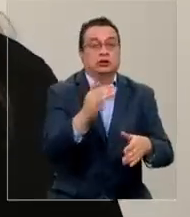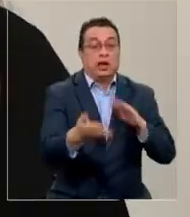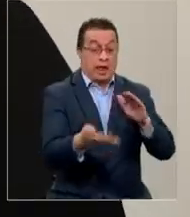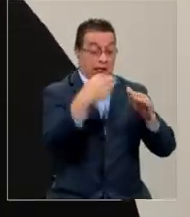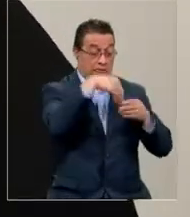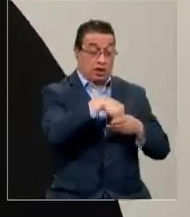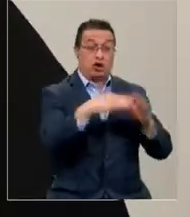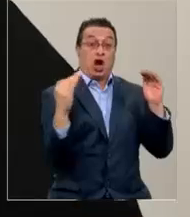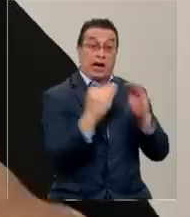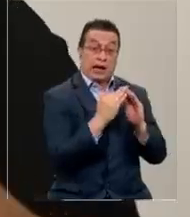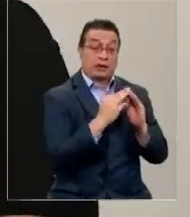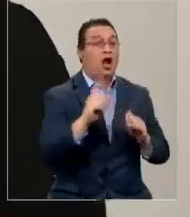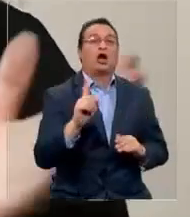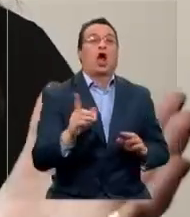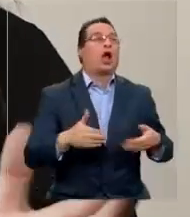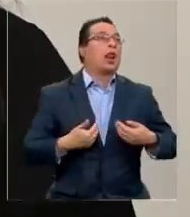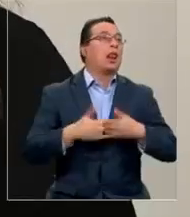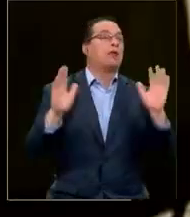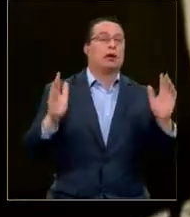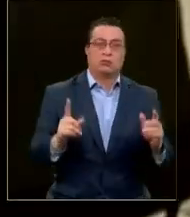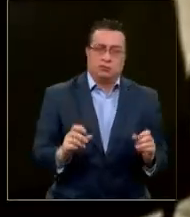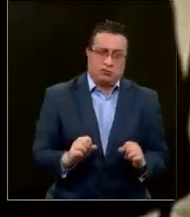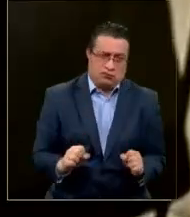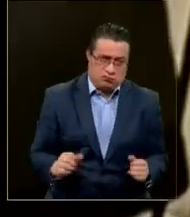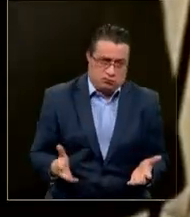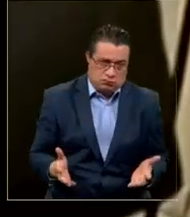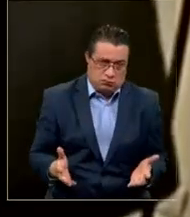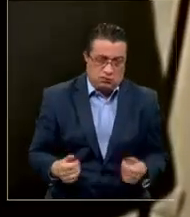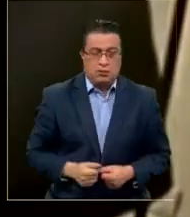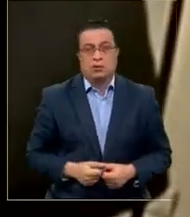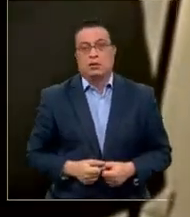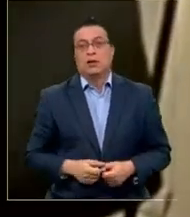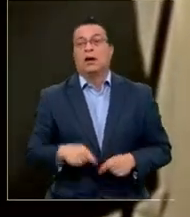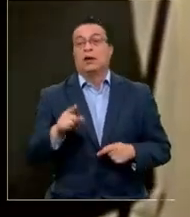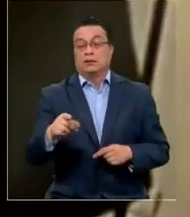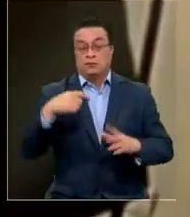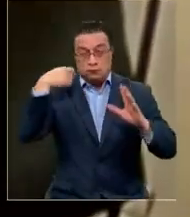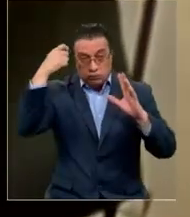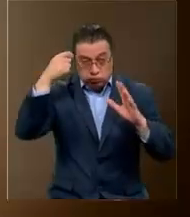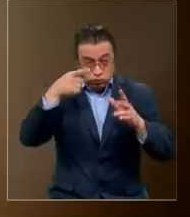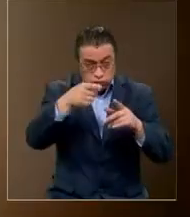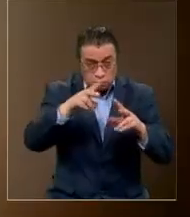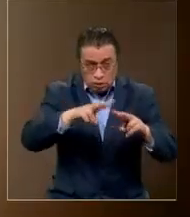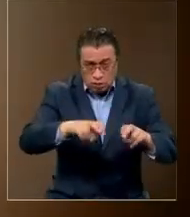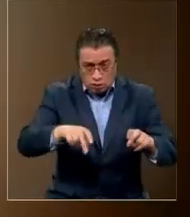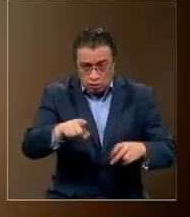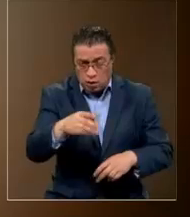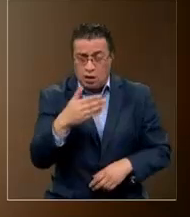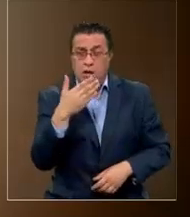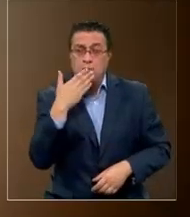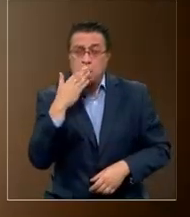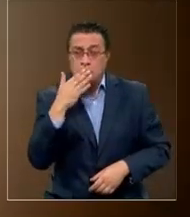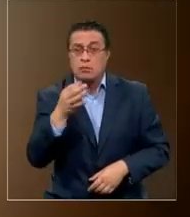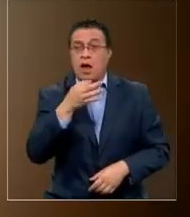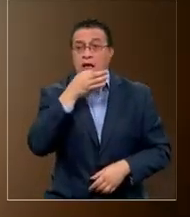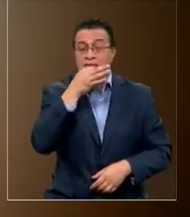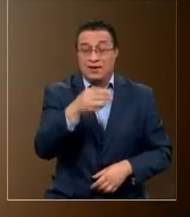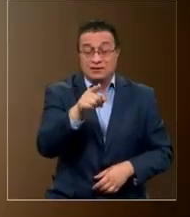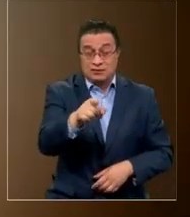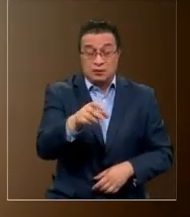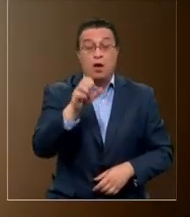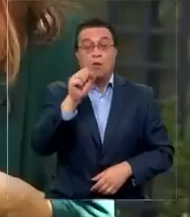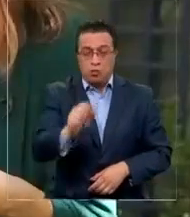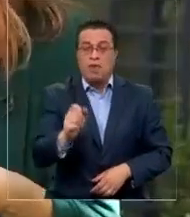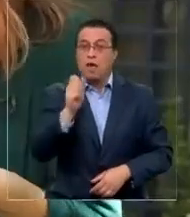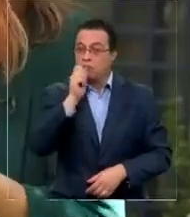encerrado en qué sé yo, como en este caso. Sin embargo, al analizar el video en mayor profundidad, los expertos indican que la víctima sí